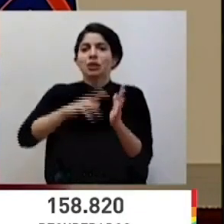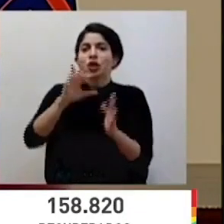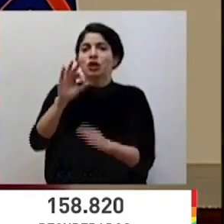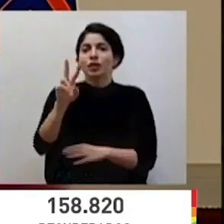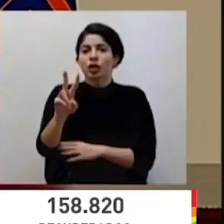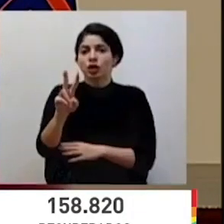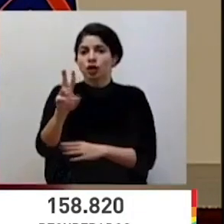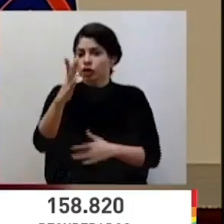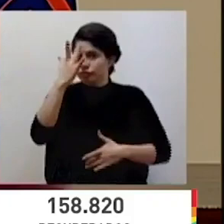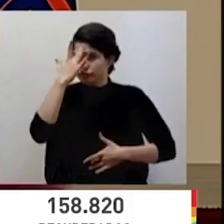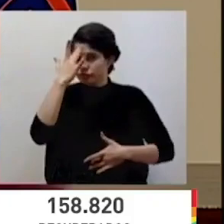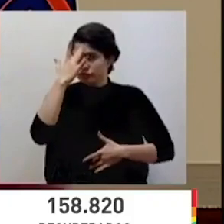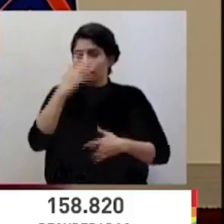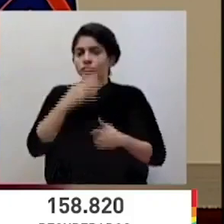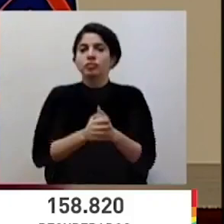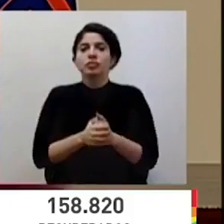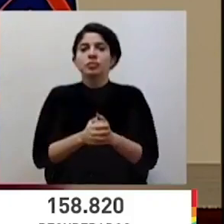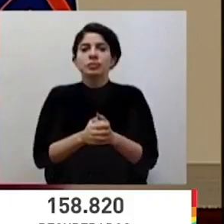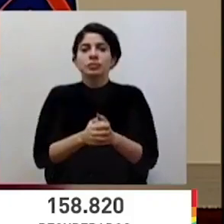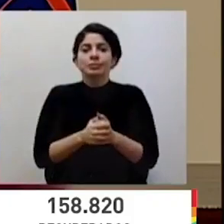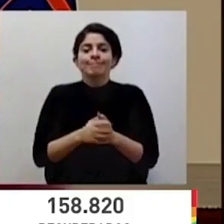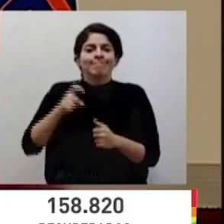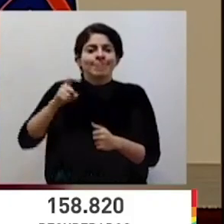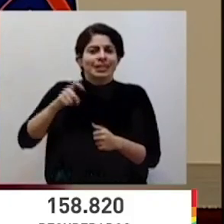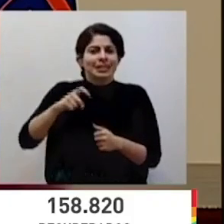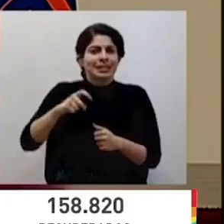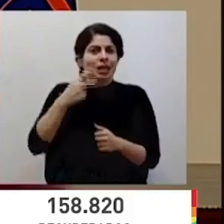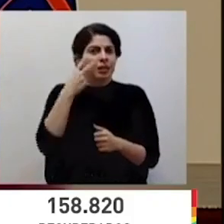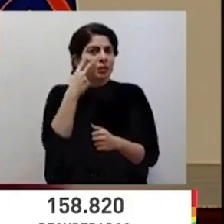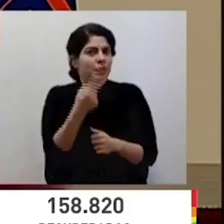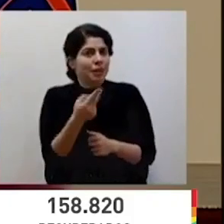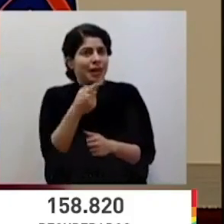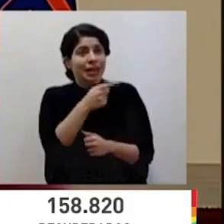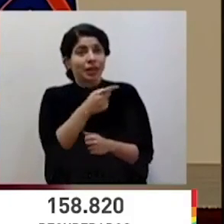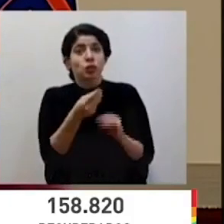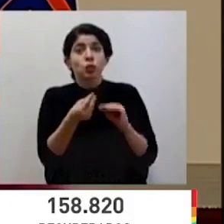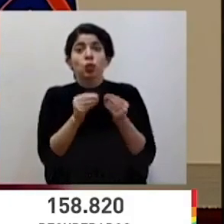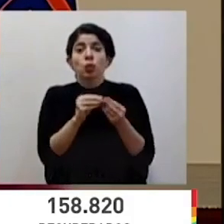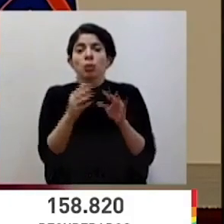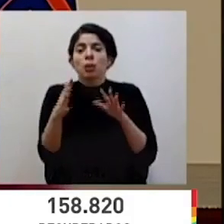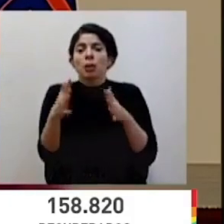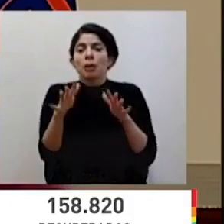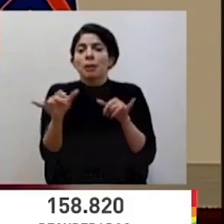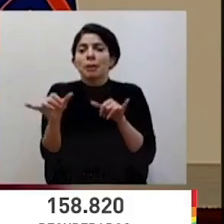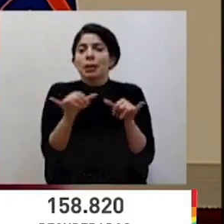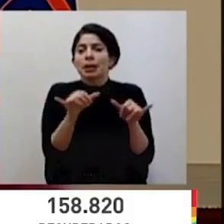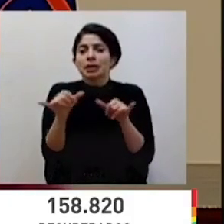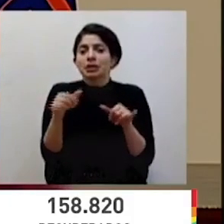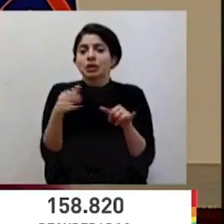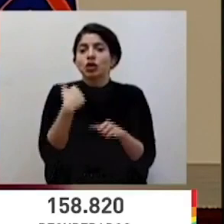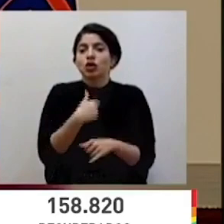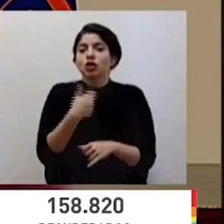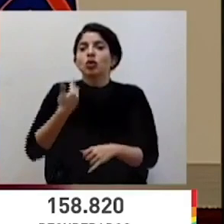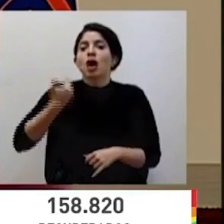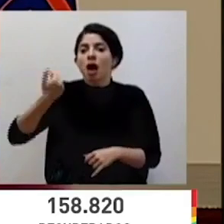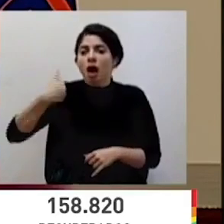casos. Es necesario destacar acá que esto es una cifra similar a la que teníamos